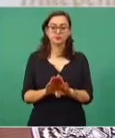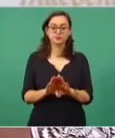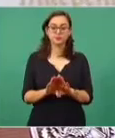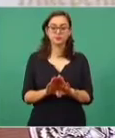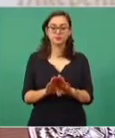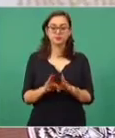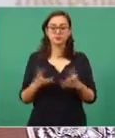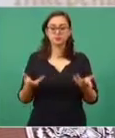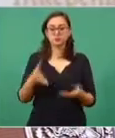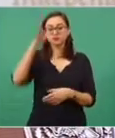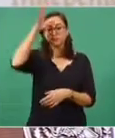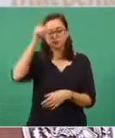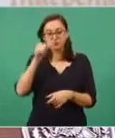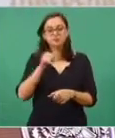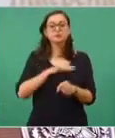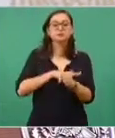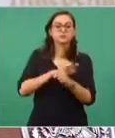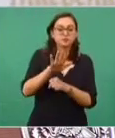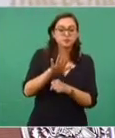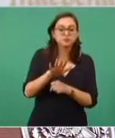¿A qué acuerdo se ha llegado?